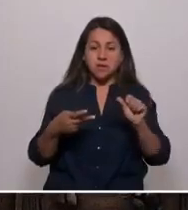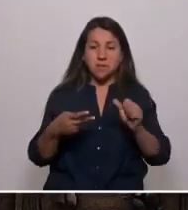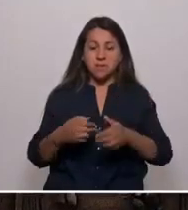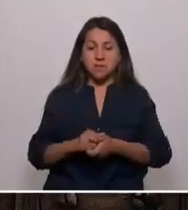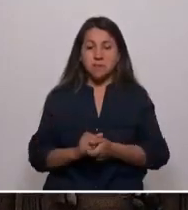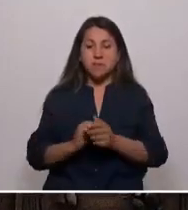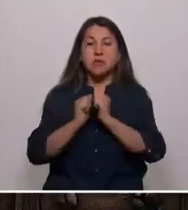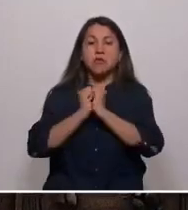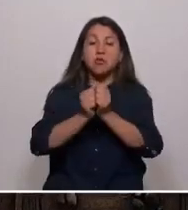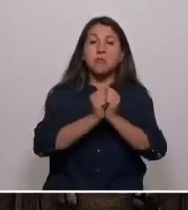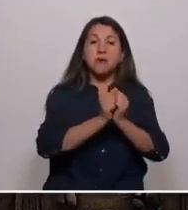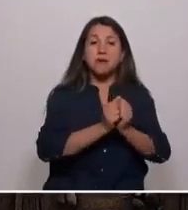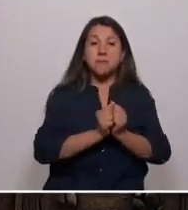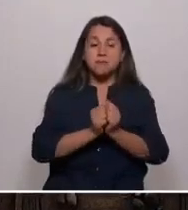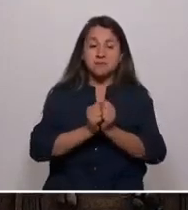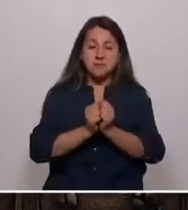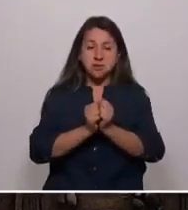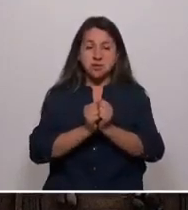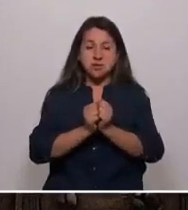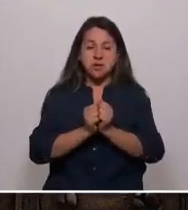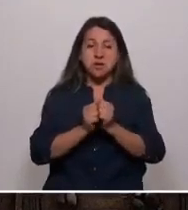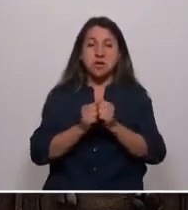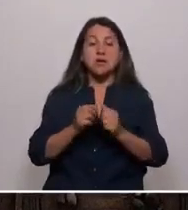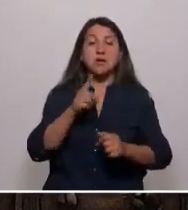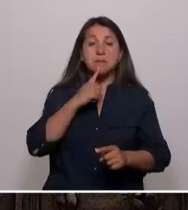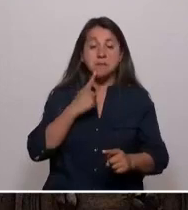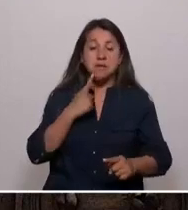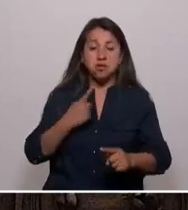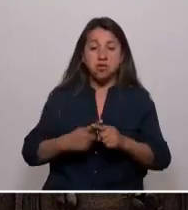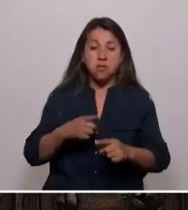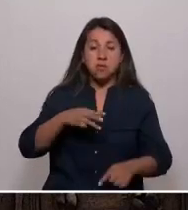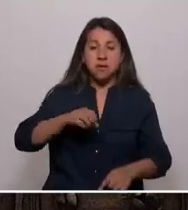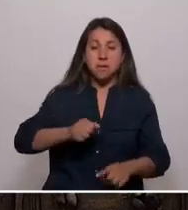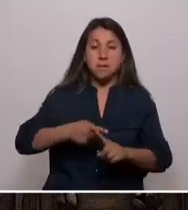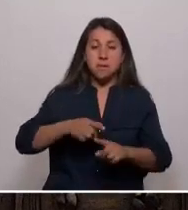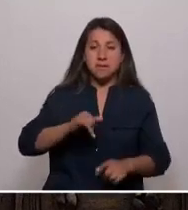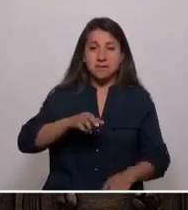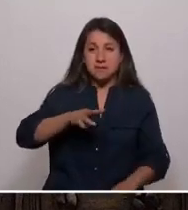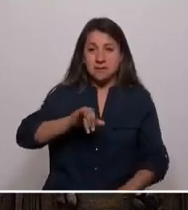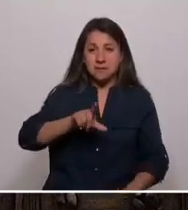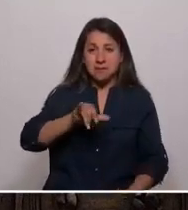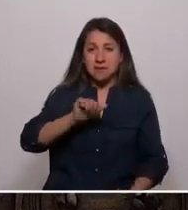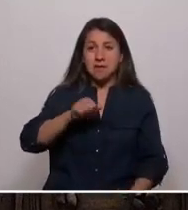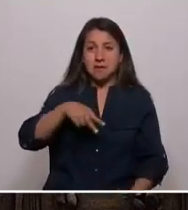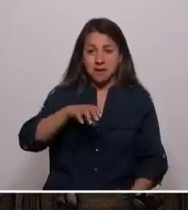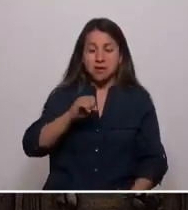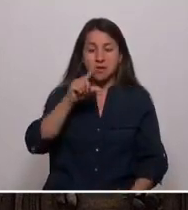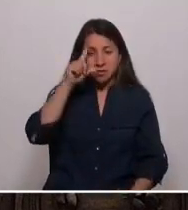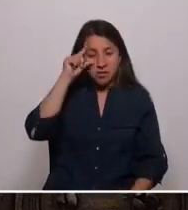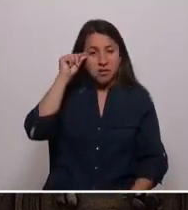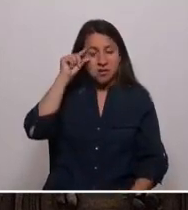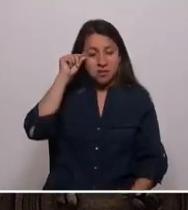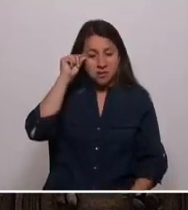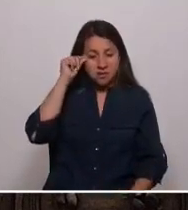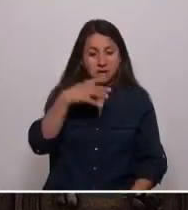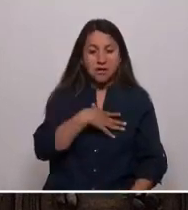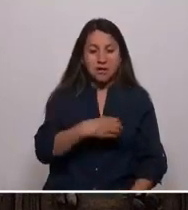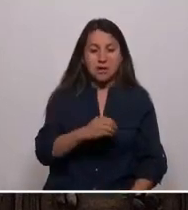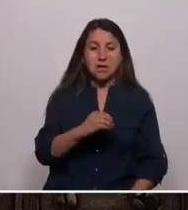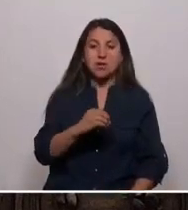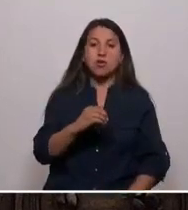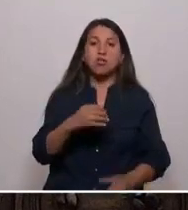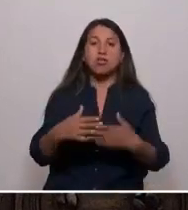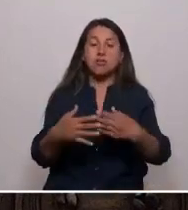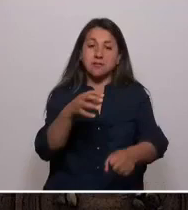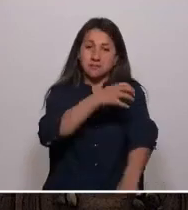Compañeras y compañeros constituyentes, mi nombre es Maximiliano Hurtado de Rocco, hijo de la nortina región de Atacama,